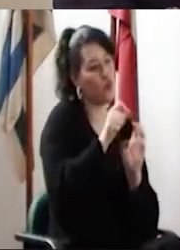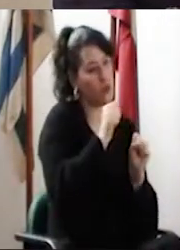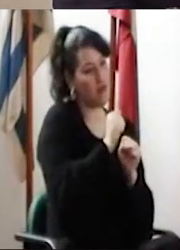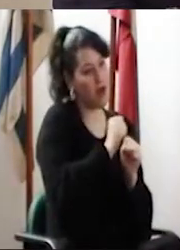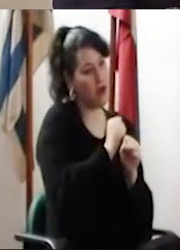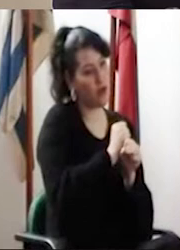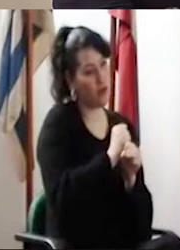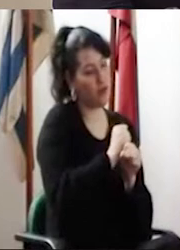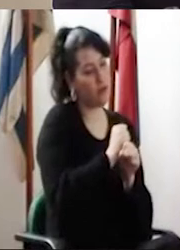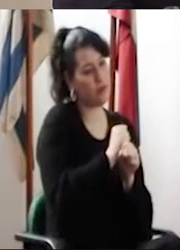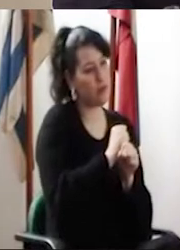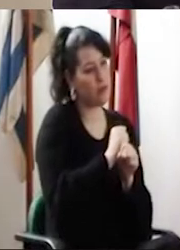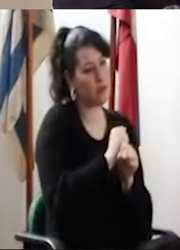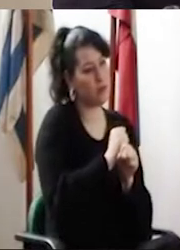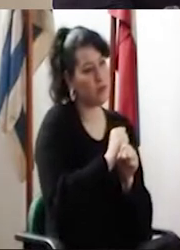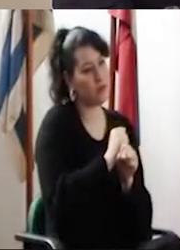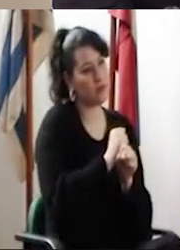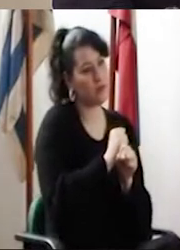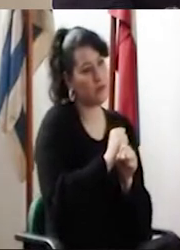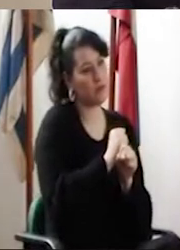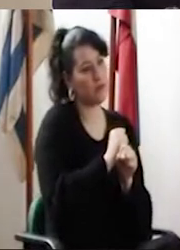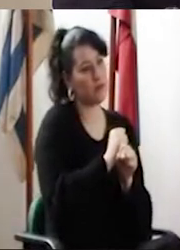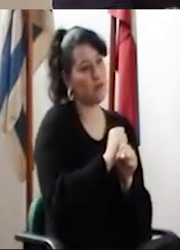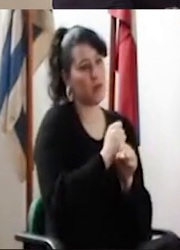sustantivas quienes están en las otras funciones sustantivas